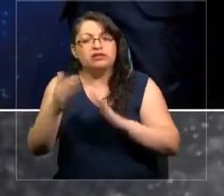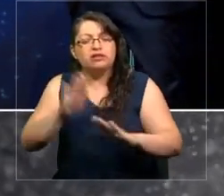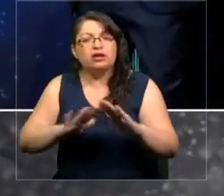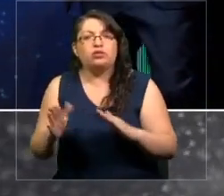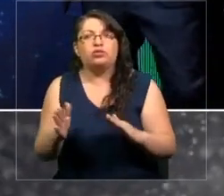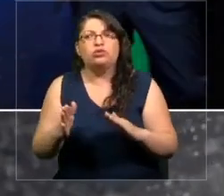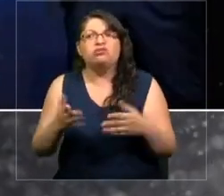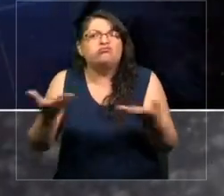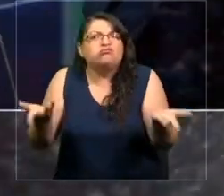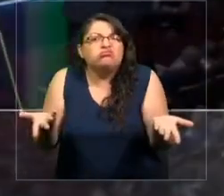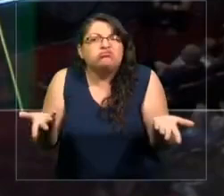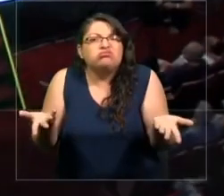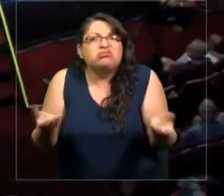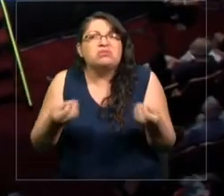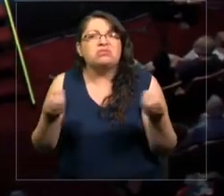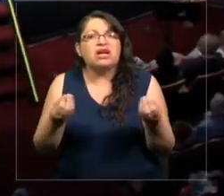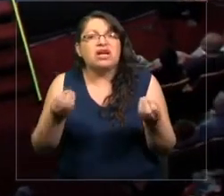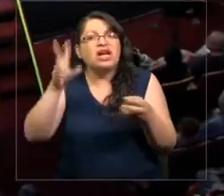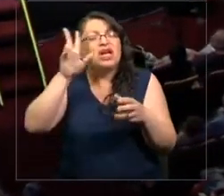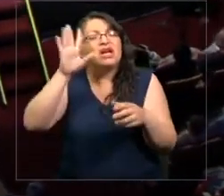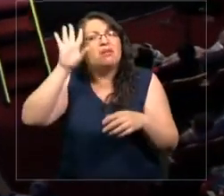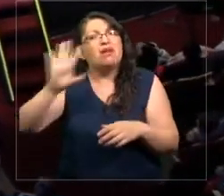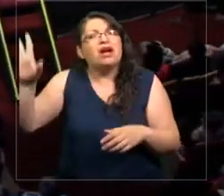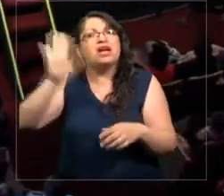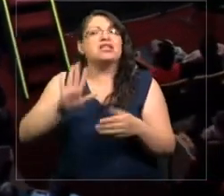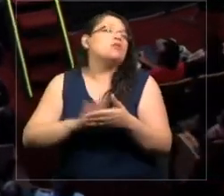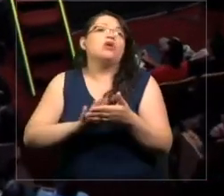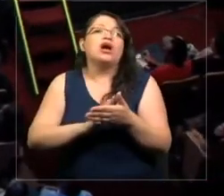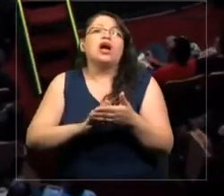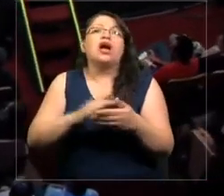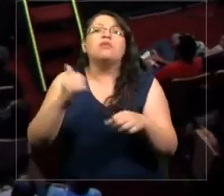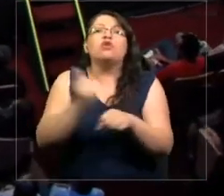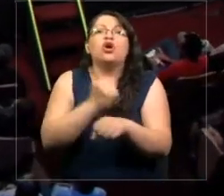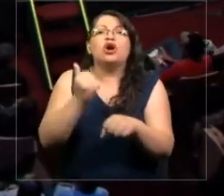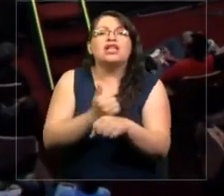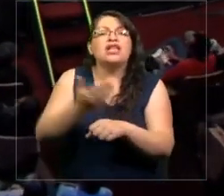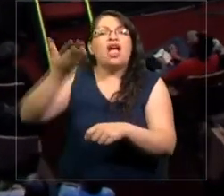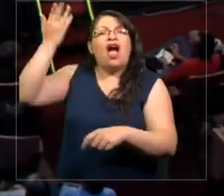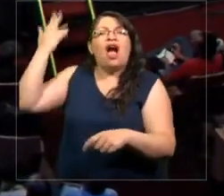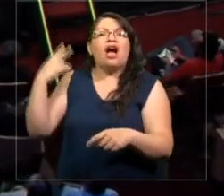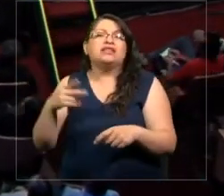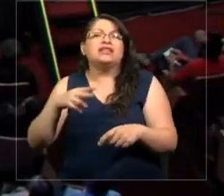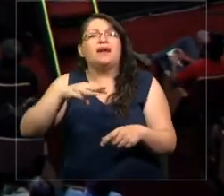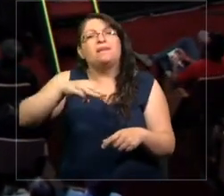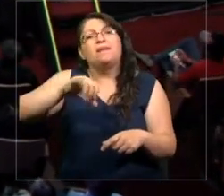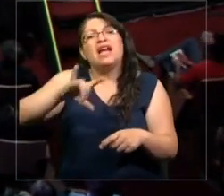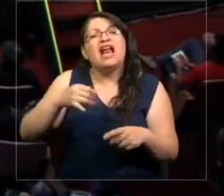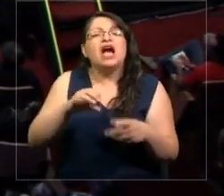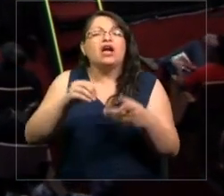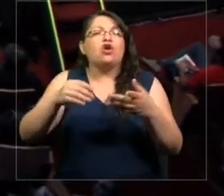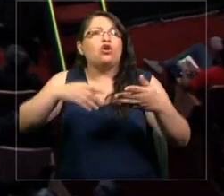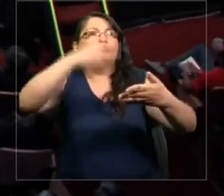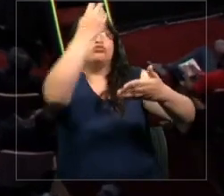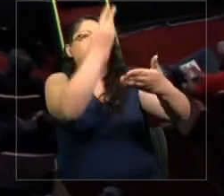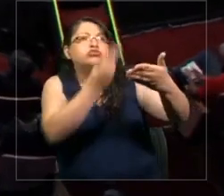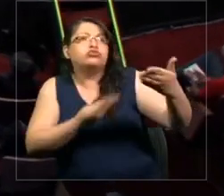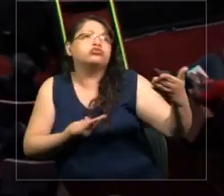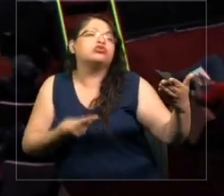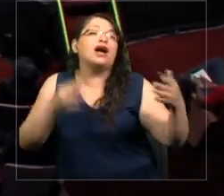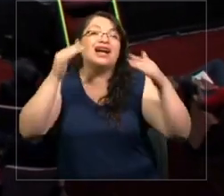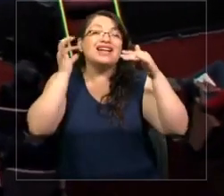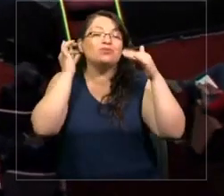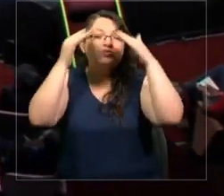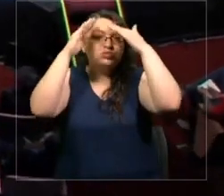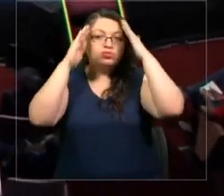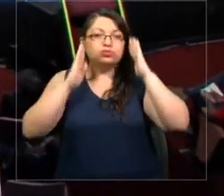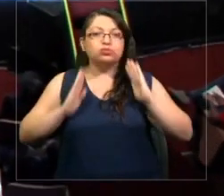esto. ¿Se imaginan poner una cámara de reconocimiento facial en el taller de Miguel Ángel o Leonardo da Vinci cuando estaba pintando la Mona Lisa? ¿Y